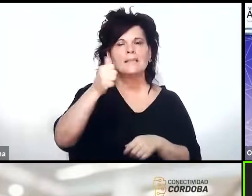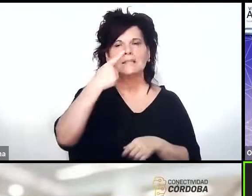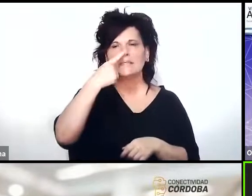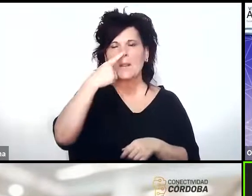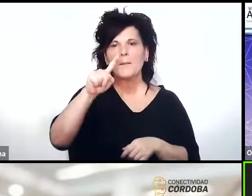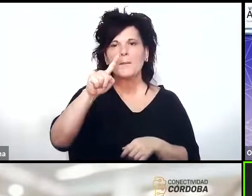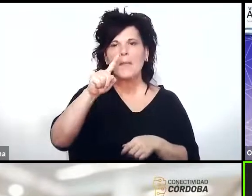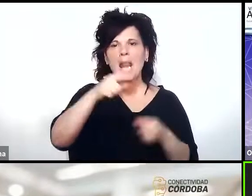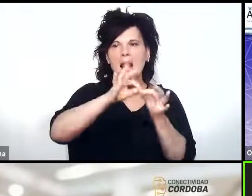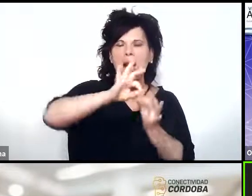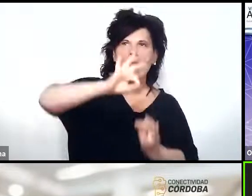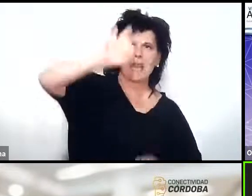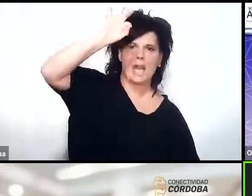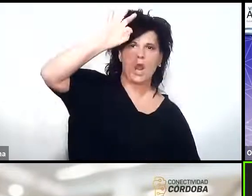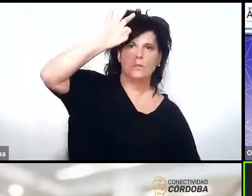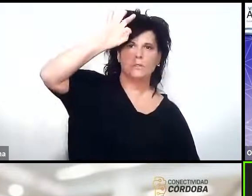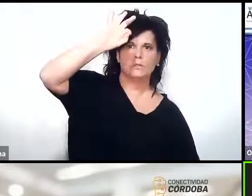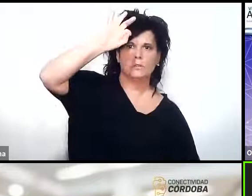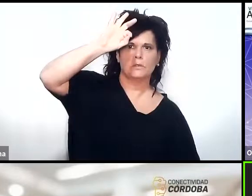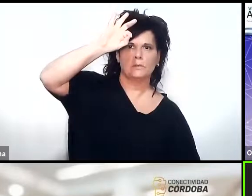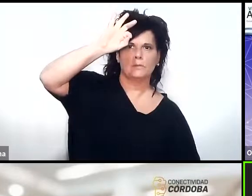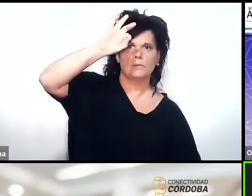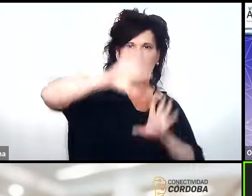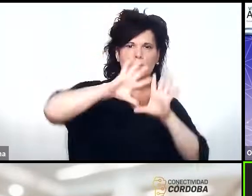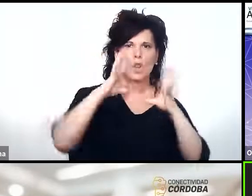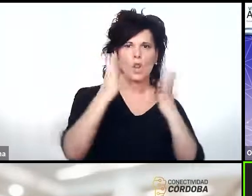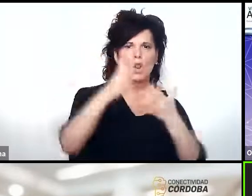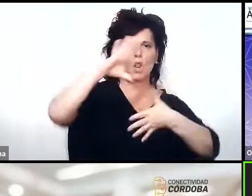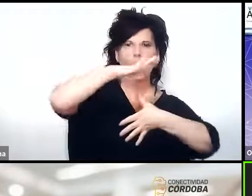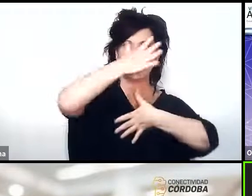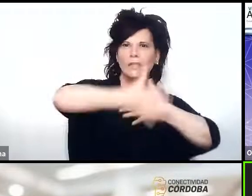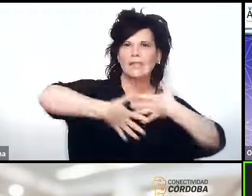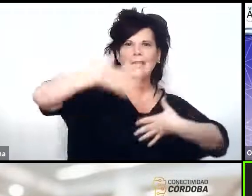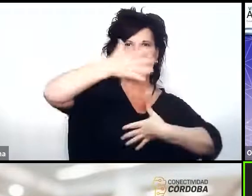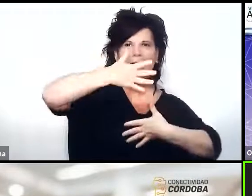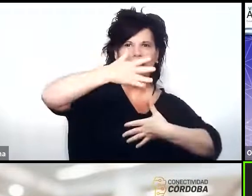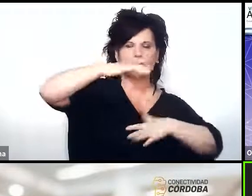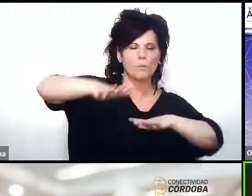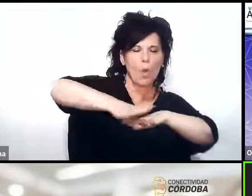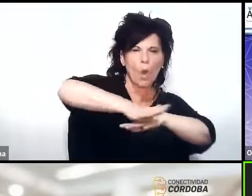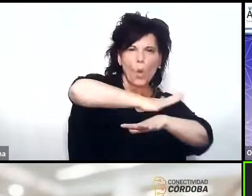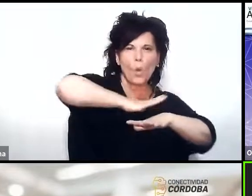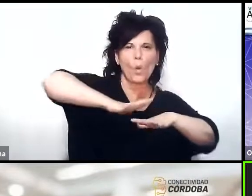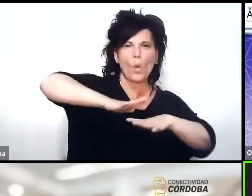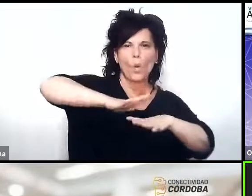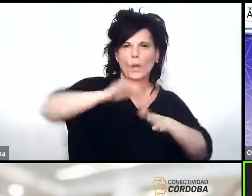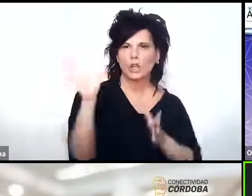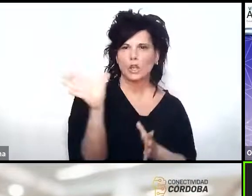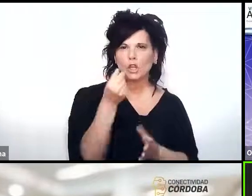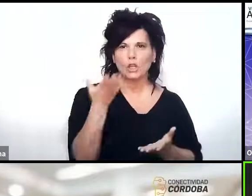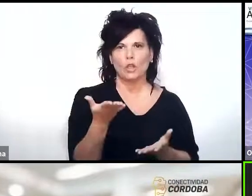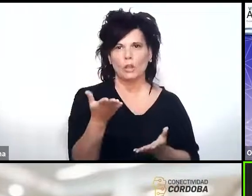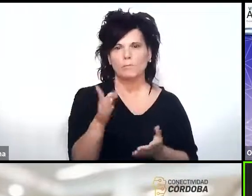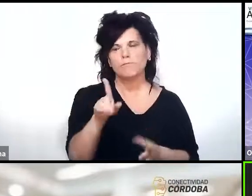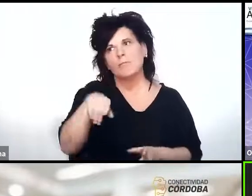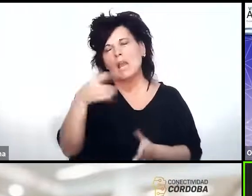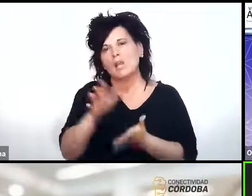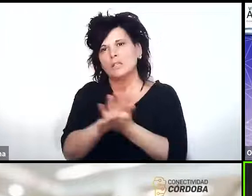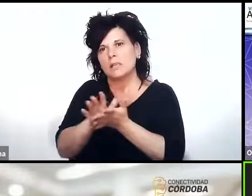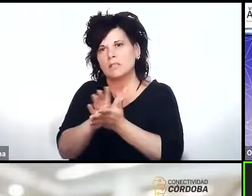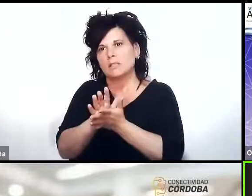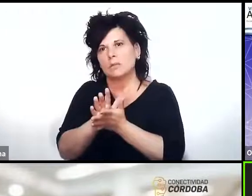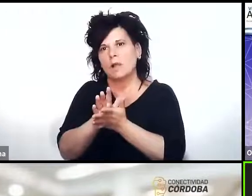o sea cubren todo el continente americano y en otros casos cubren Argentina y los países